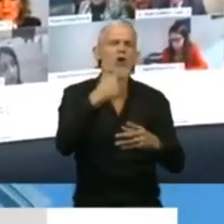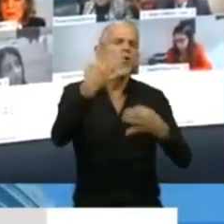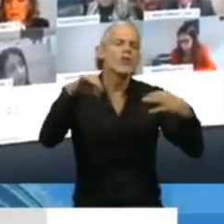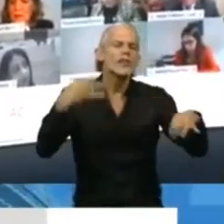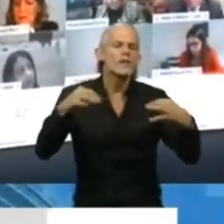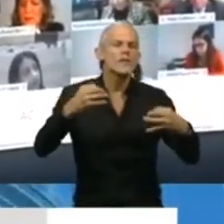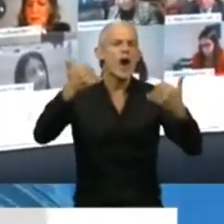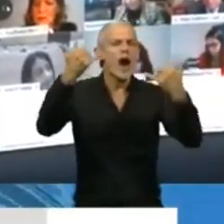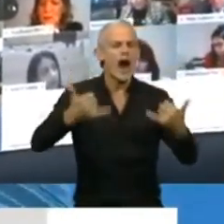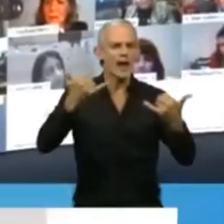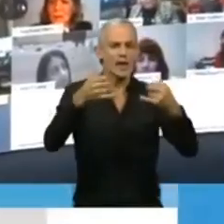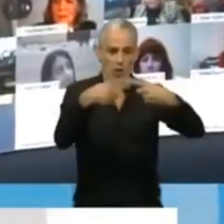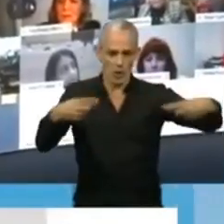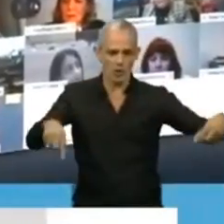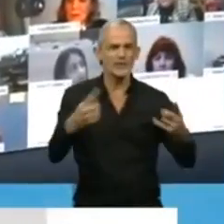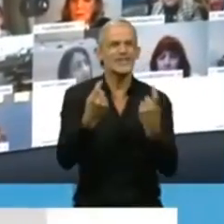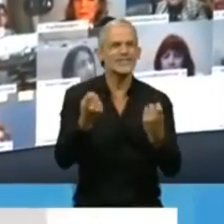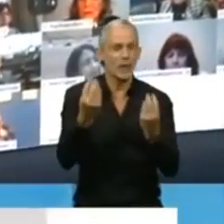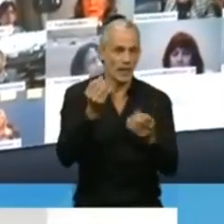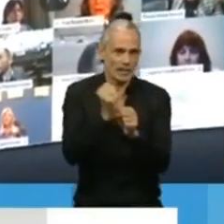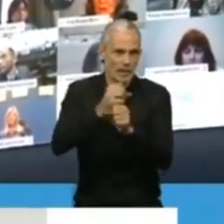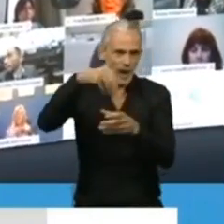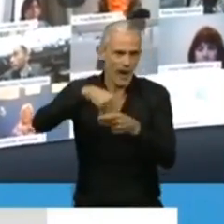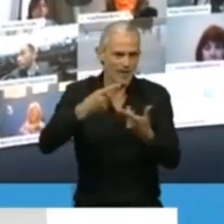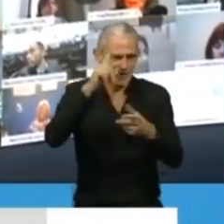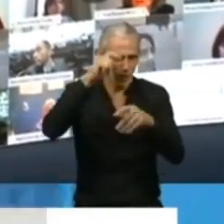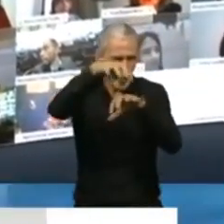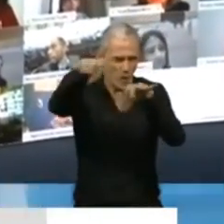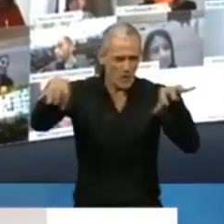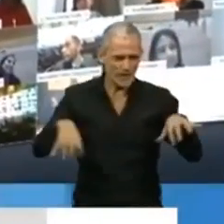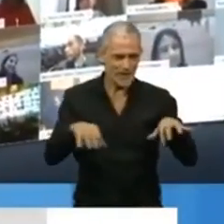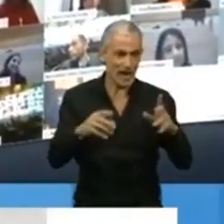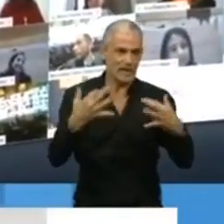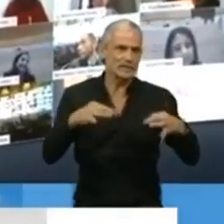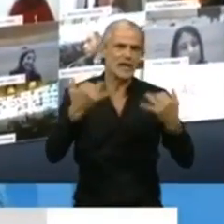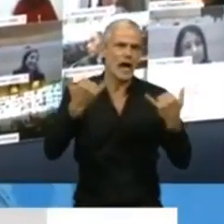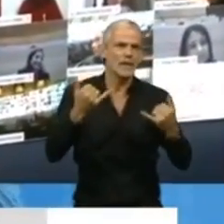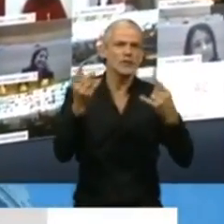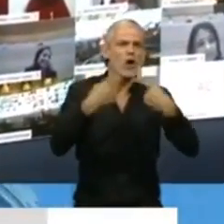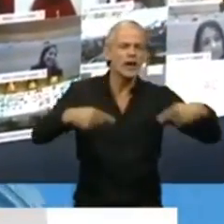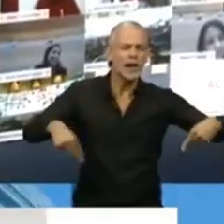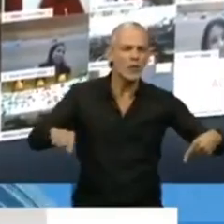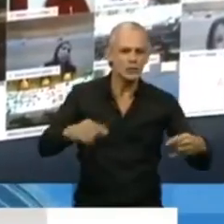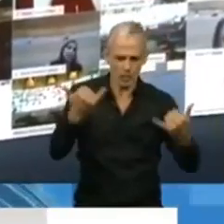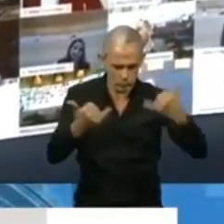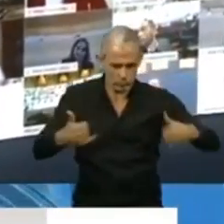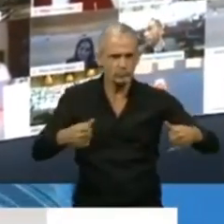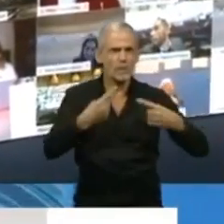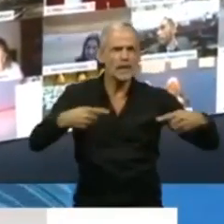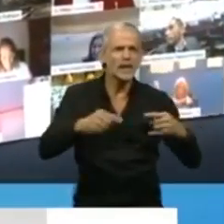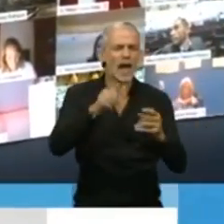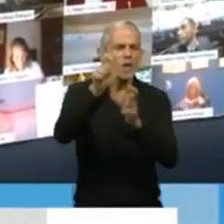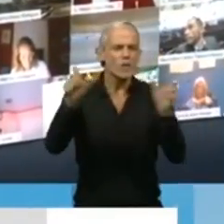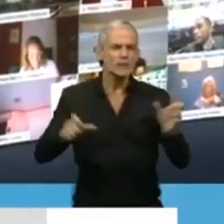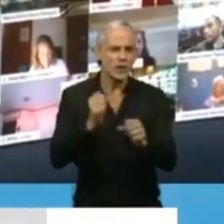los insumos necesarios para trabajar, deberíamos contar con todos los recursos materiales y humanos